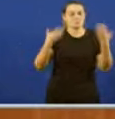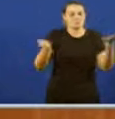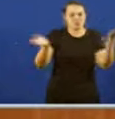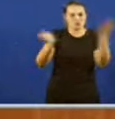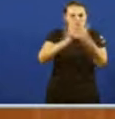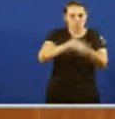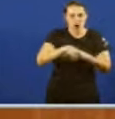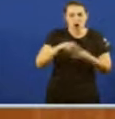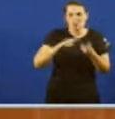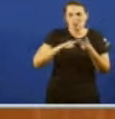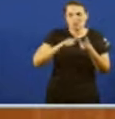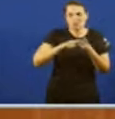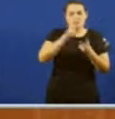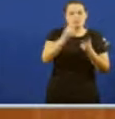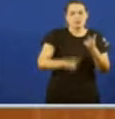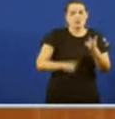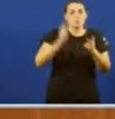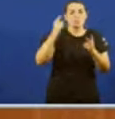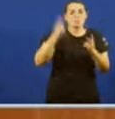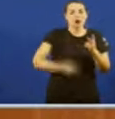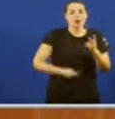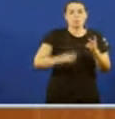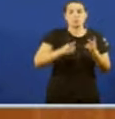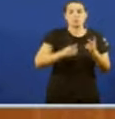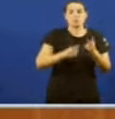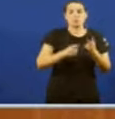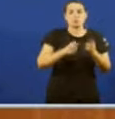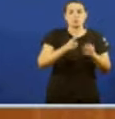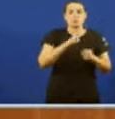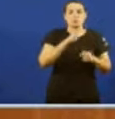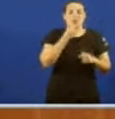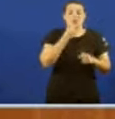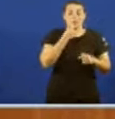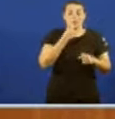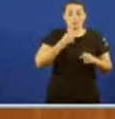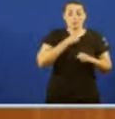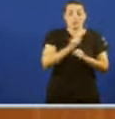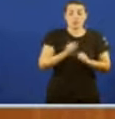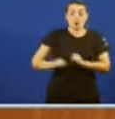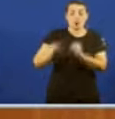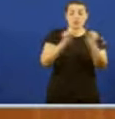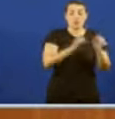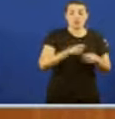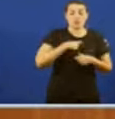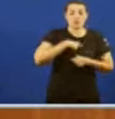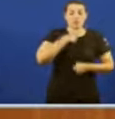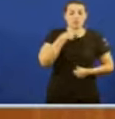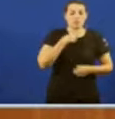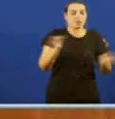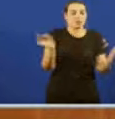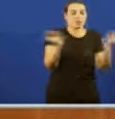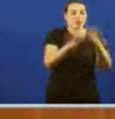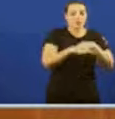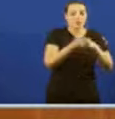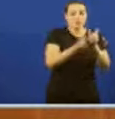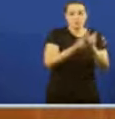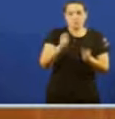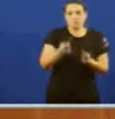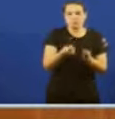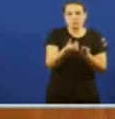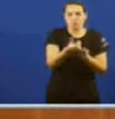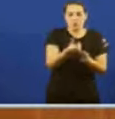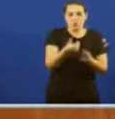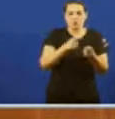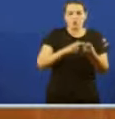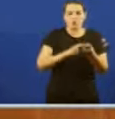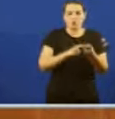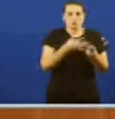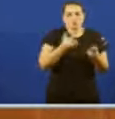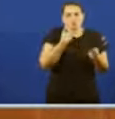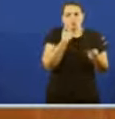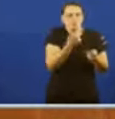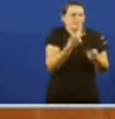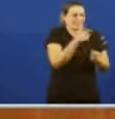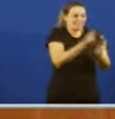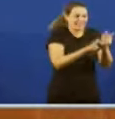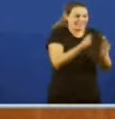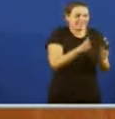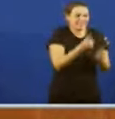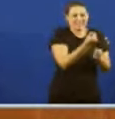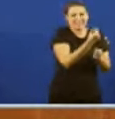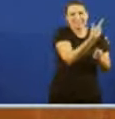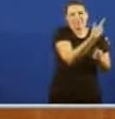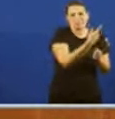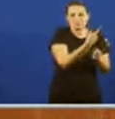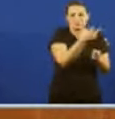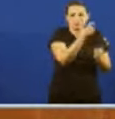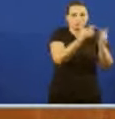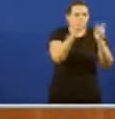dos mandos políticos de emergencias e protección civil Faltaron medios de protección cidadá Contanse por centos as aldeas e vilas onde